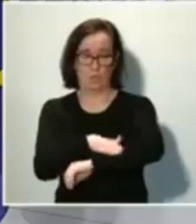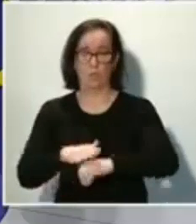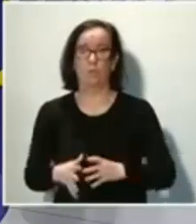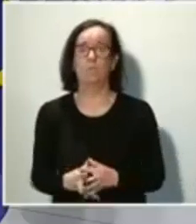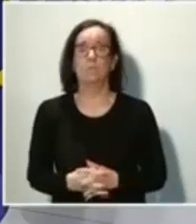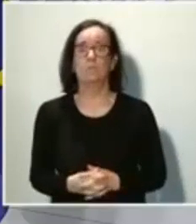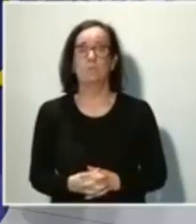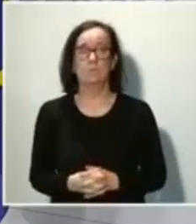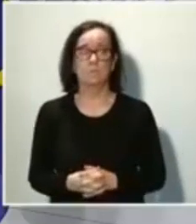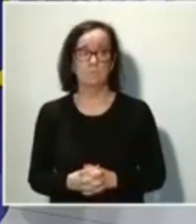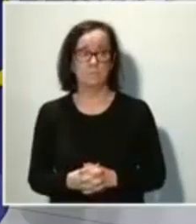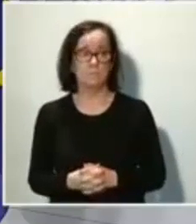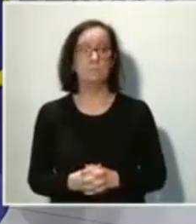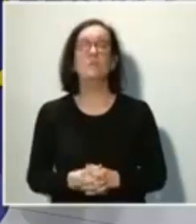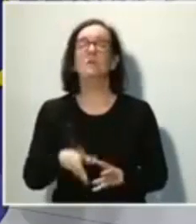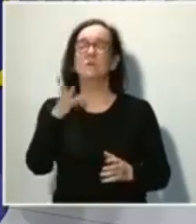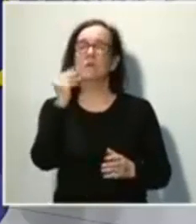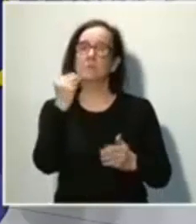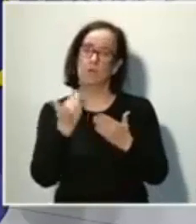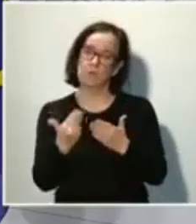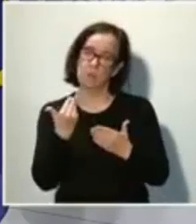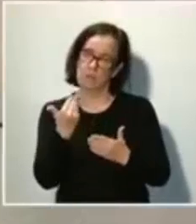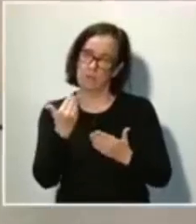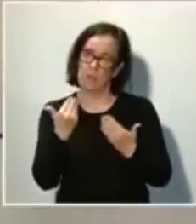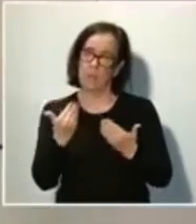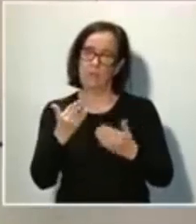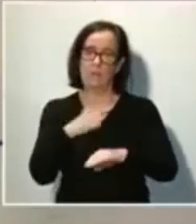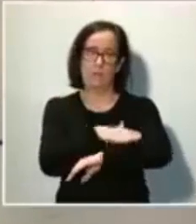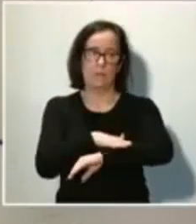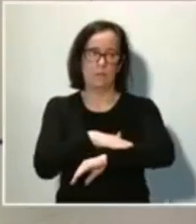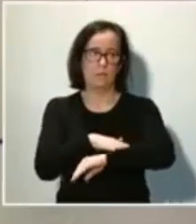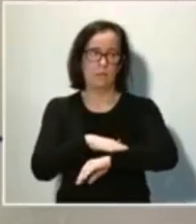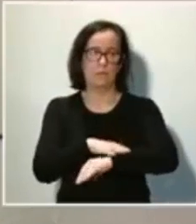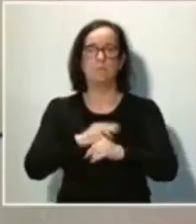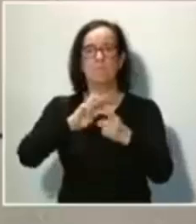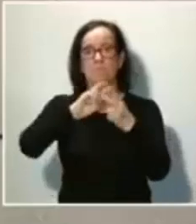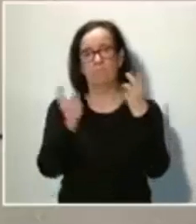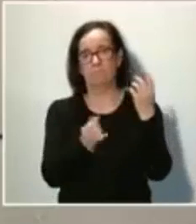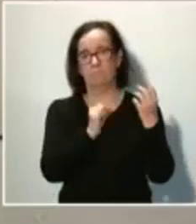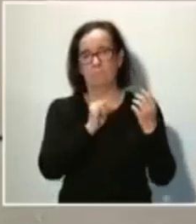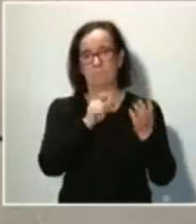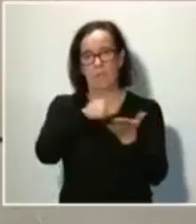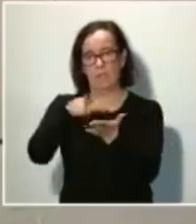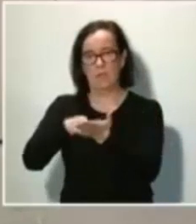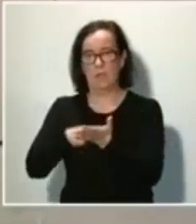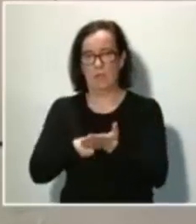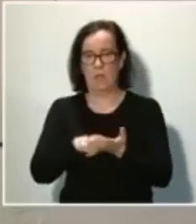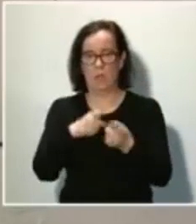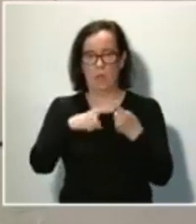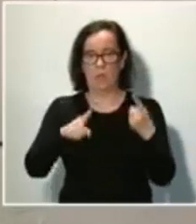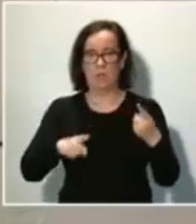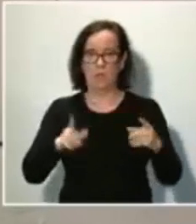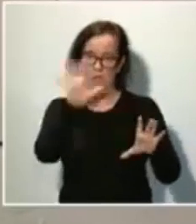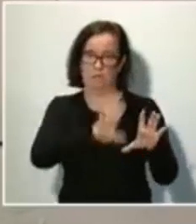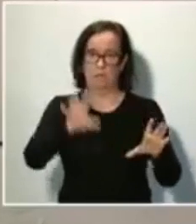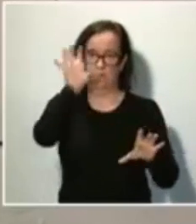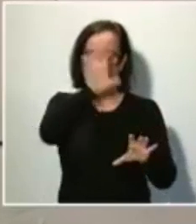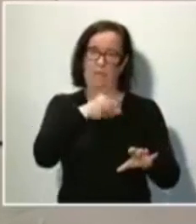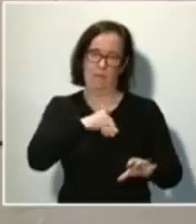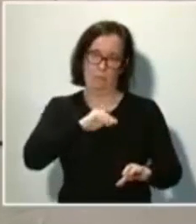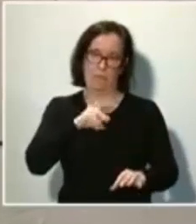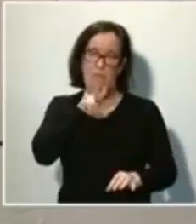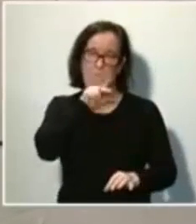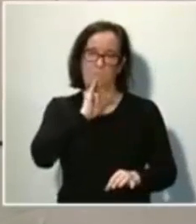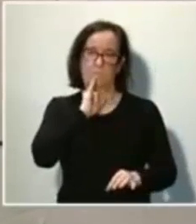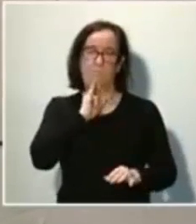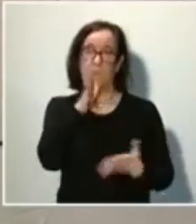Muchas gracias, ministro. Buenas tardes, buenas tardes. Arrancha Aldeón, buenas tardes. Me toca a